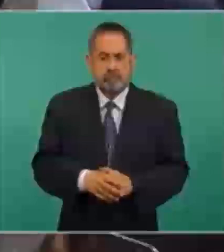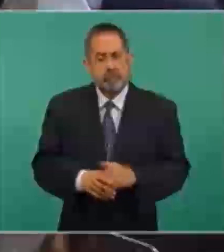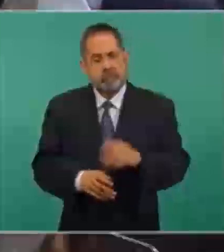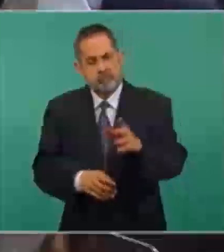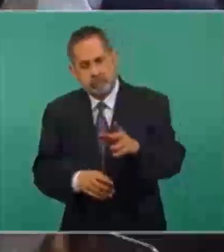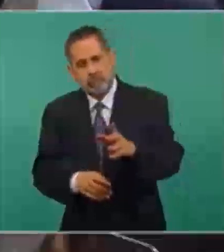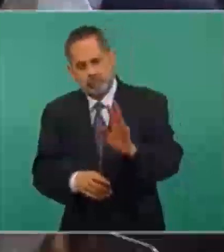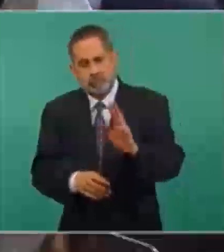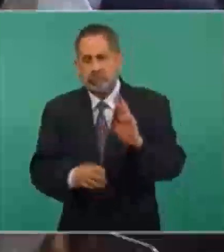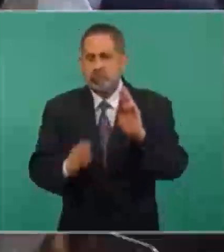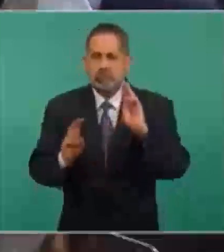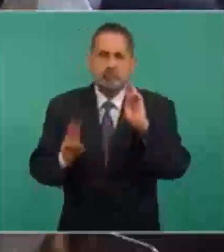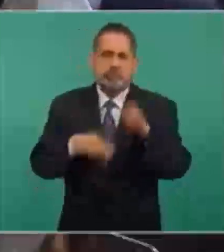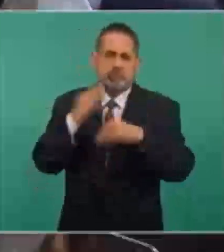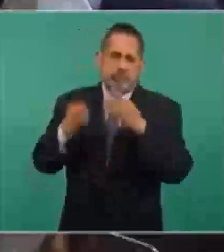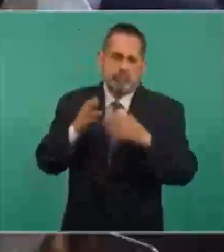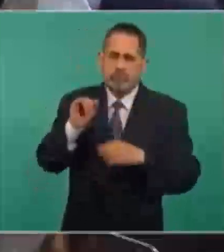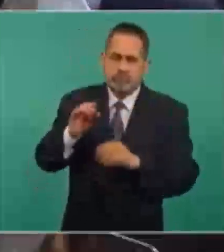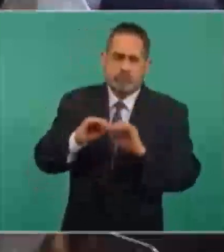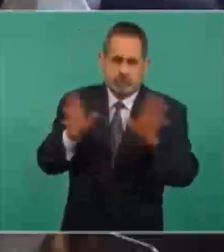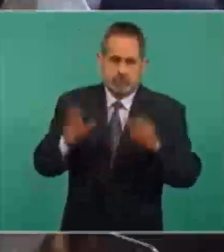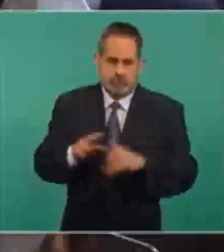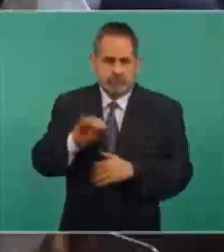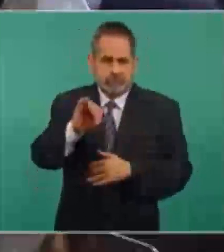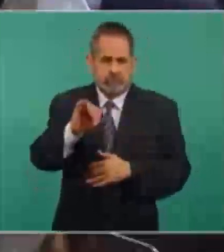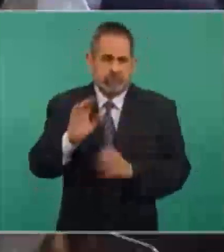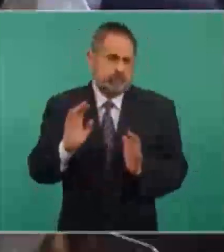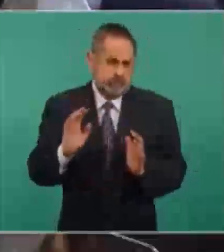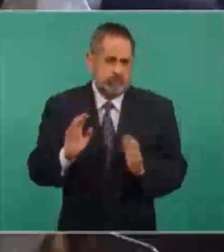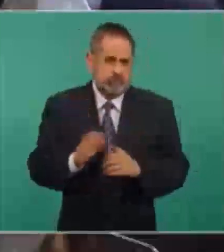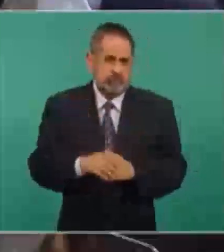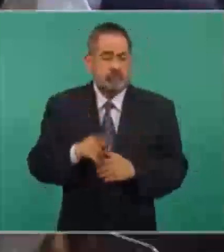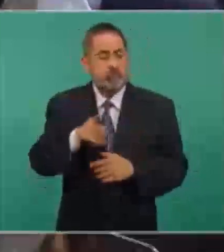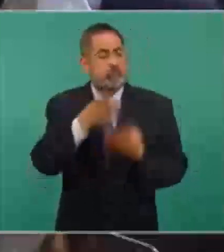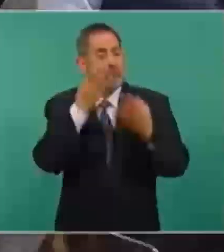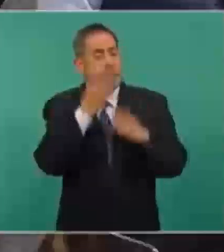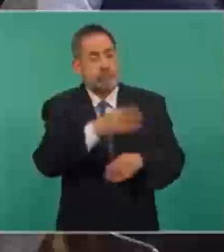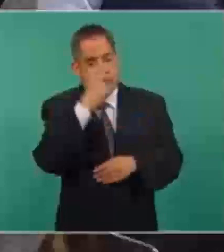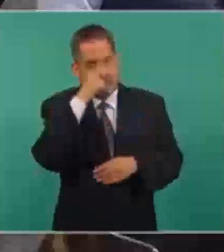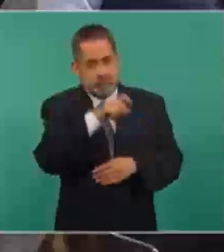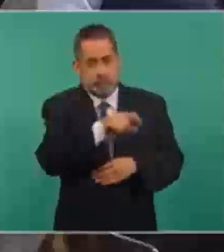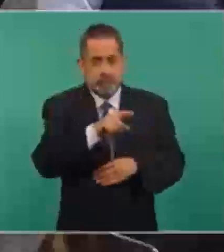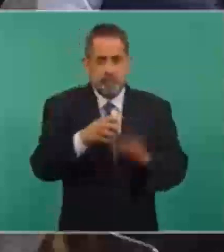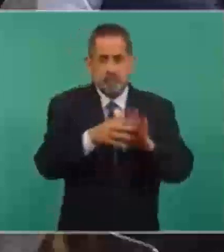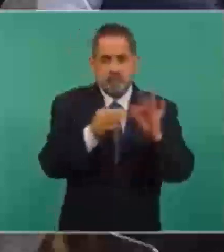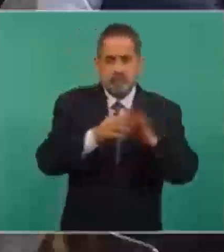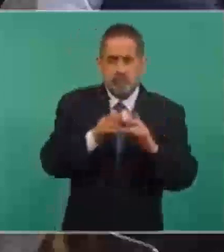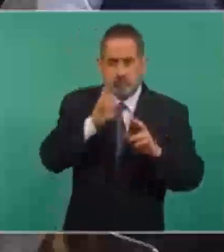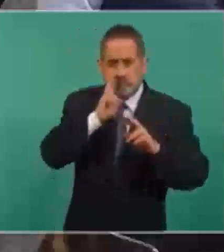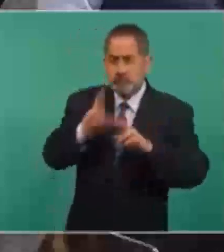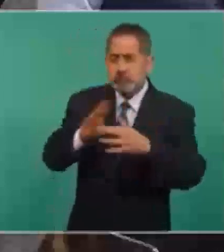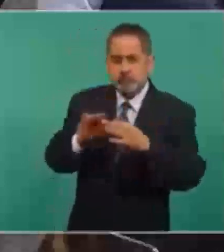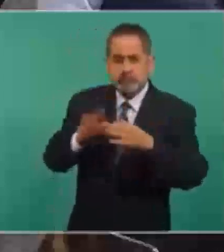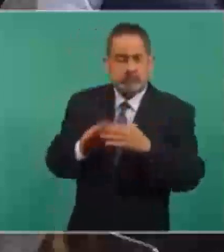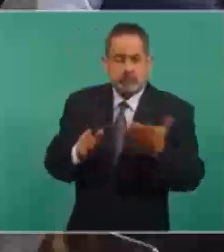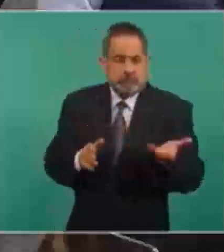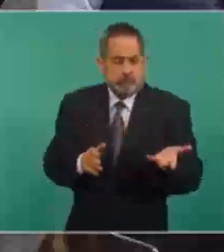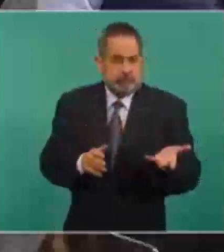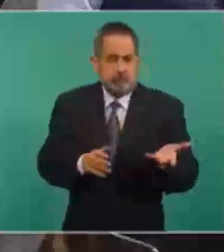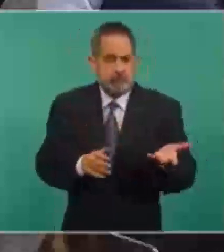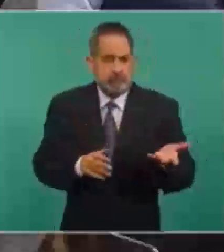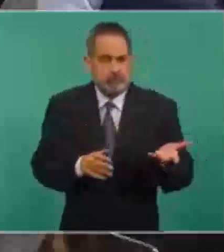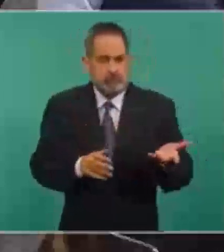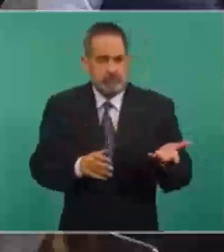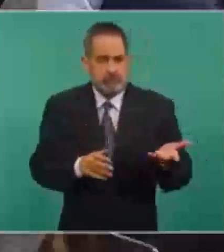Es una situación mundial, sin embargo, que el Banco de México está intentando responder. Entonces, pregunto si usted